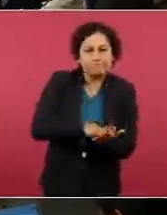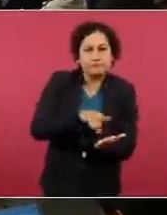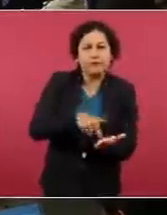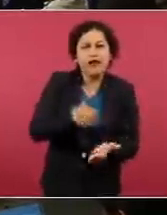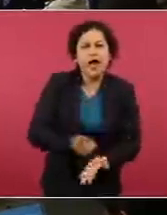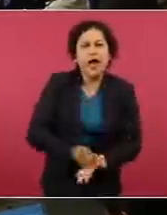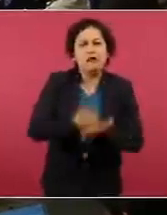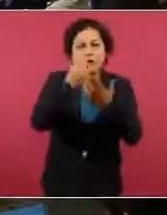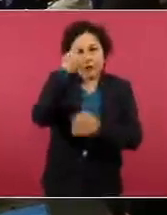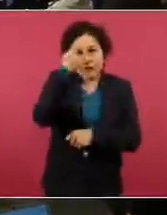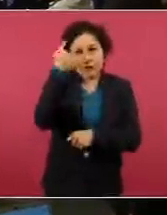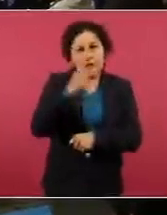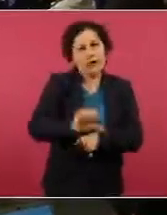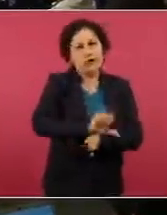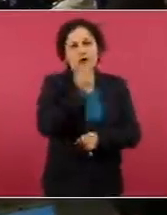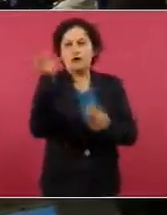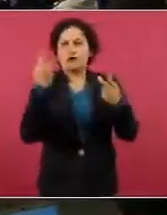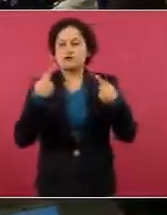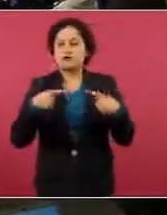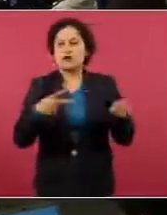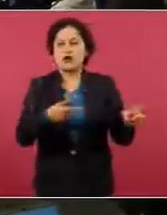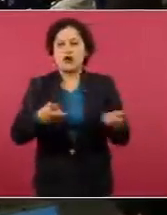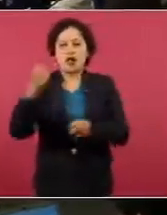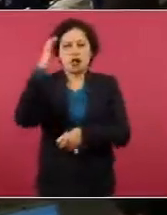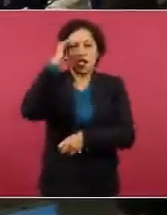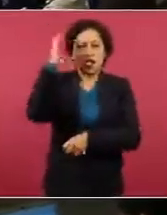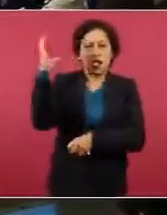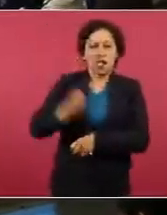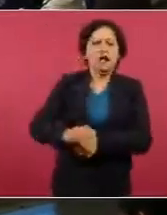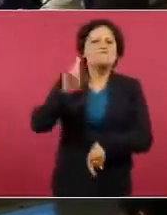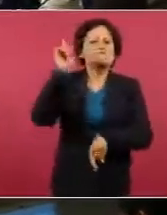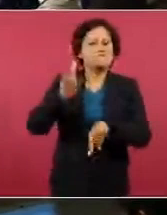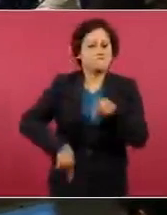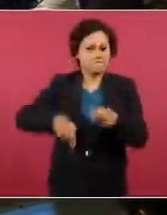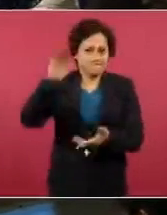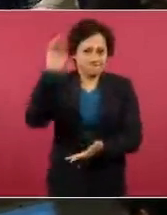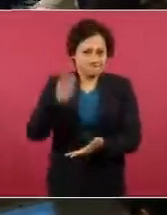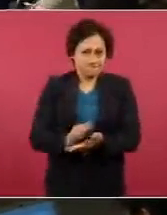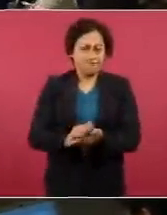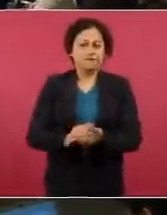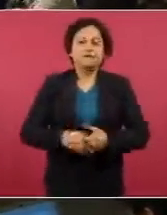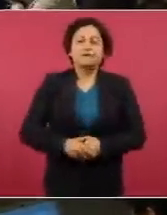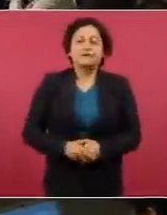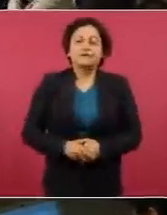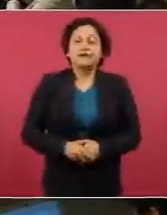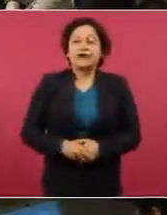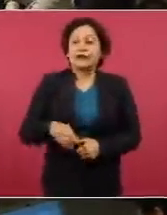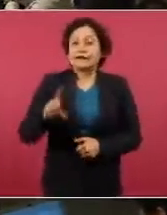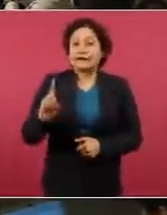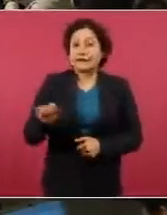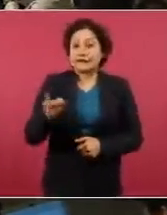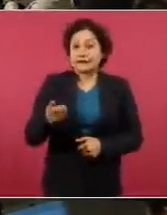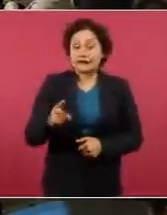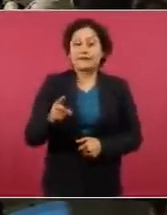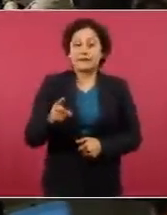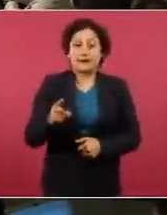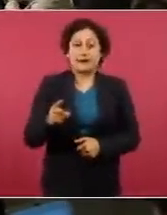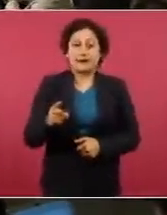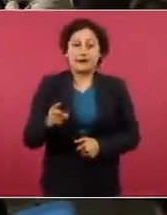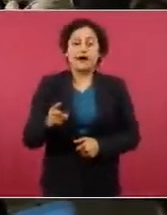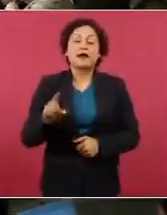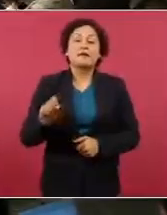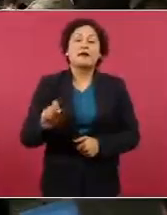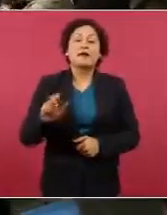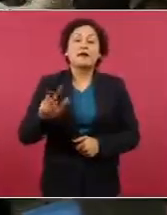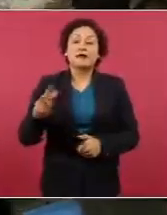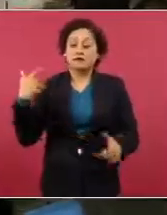delitos. Al 28 de diciembre de este año, la regularización de vehículos